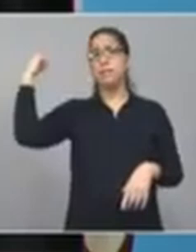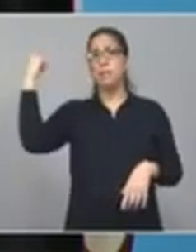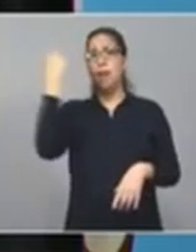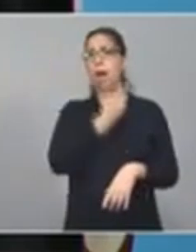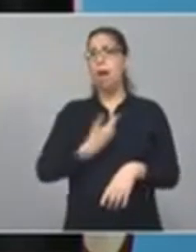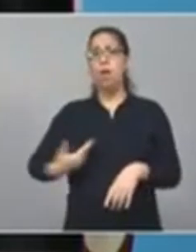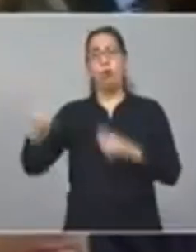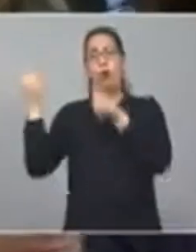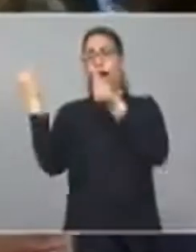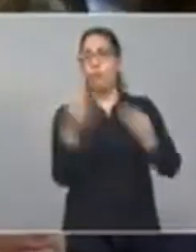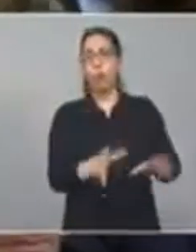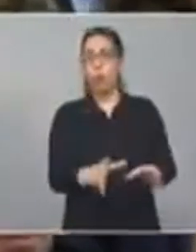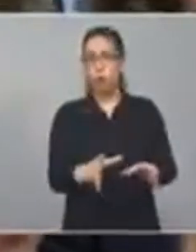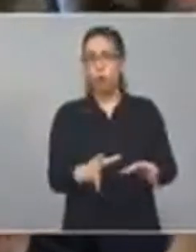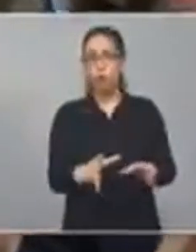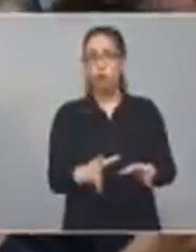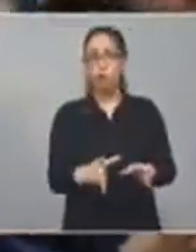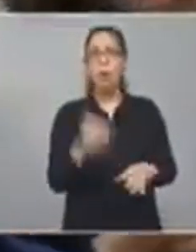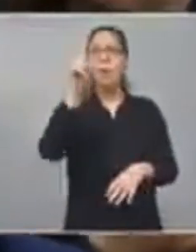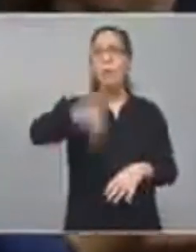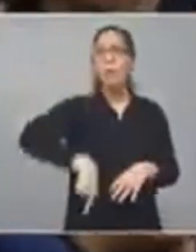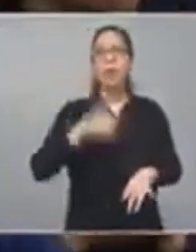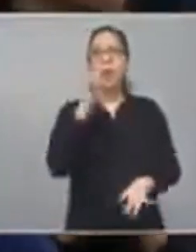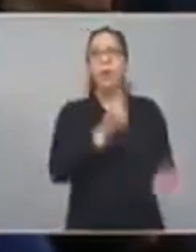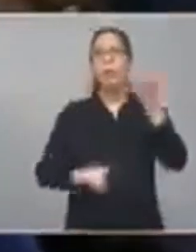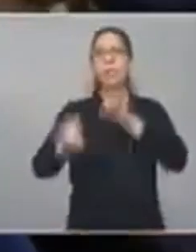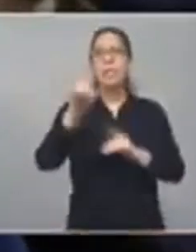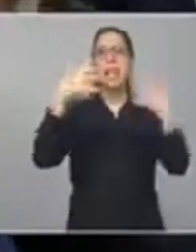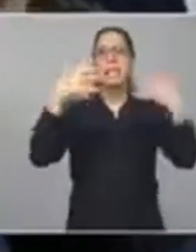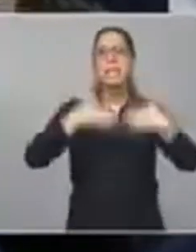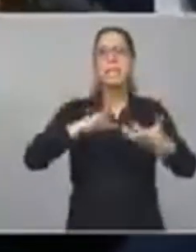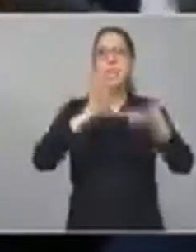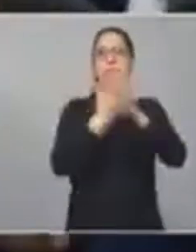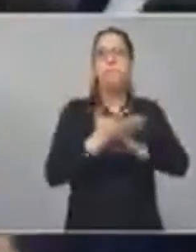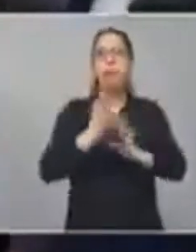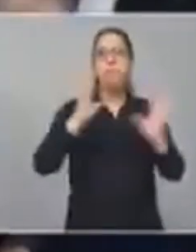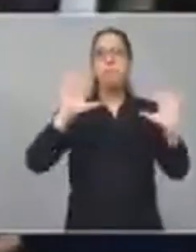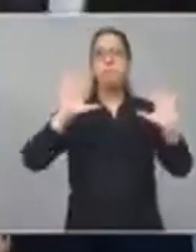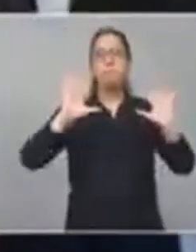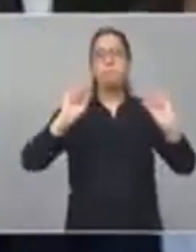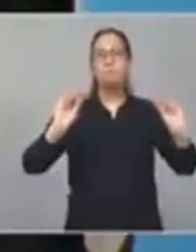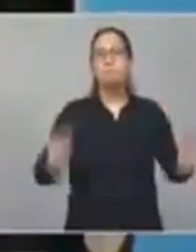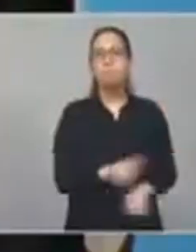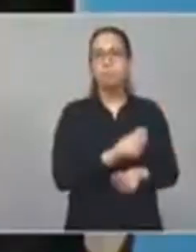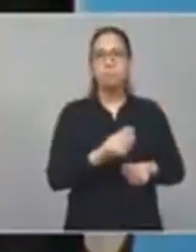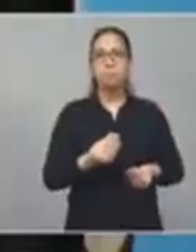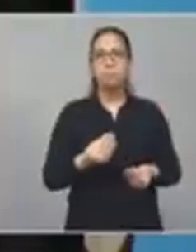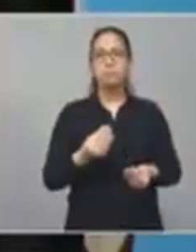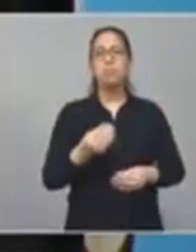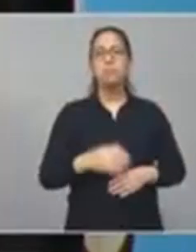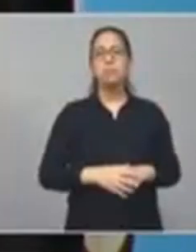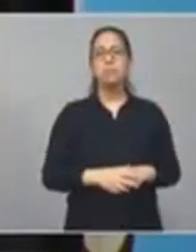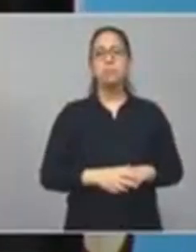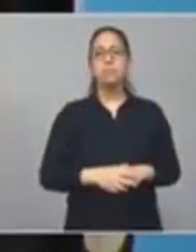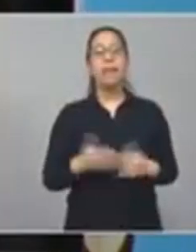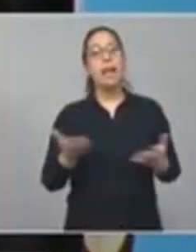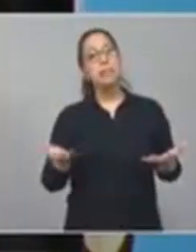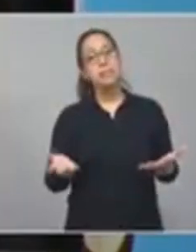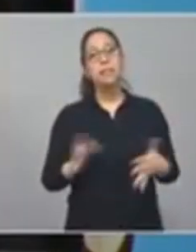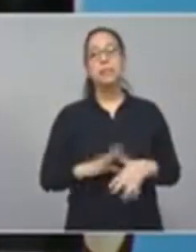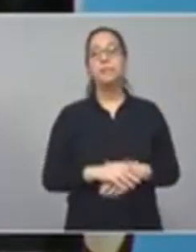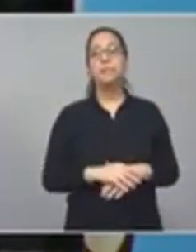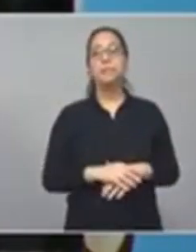llevando prácticamente al quiebre del sistema universitario el gobierno nacional. Así que